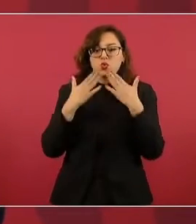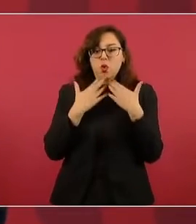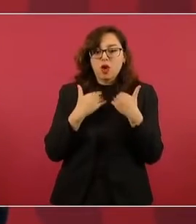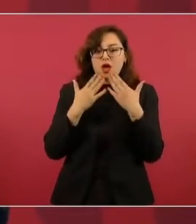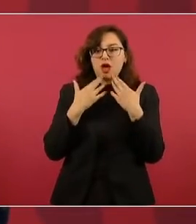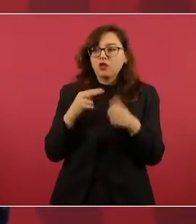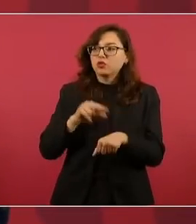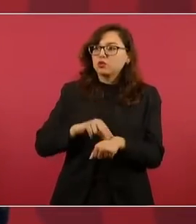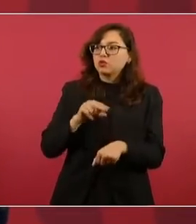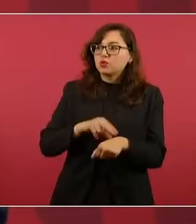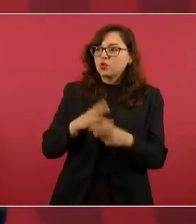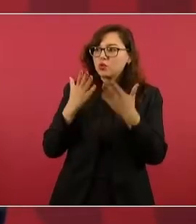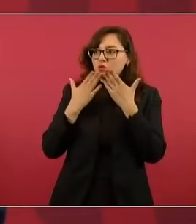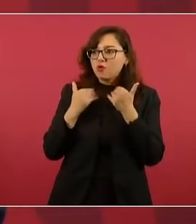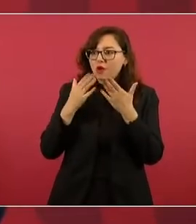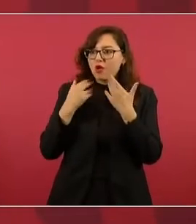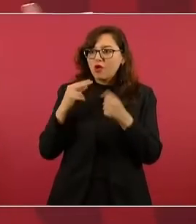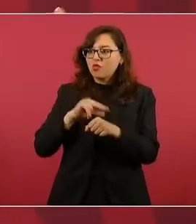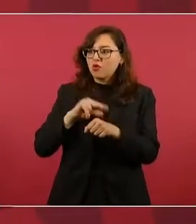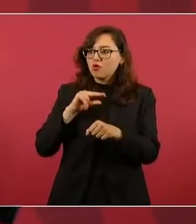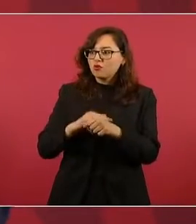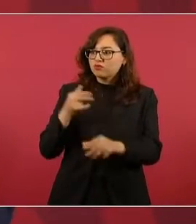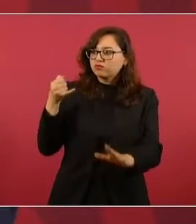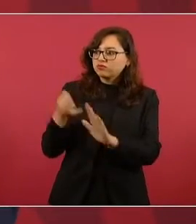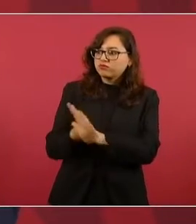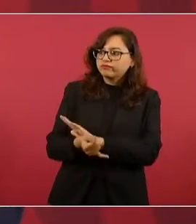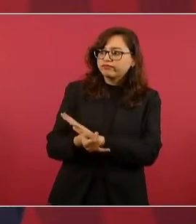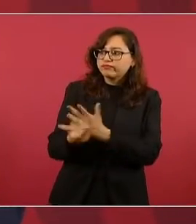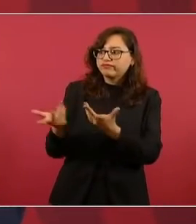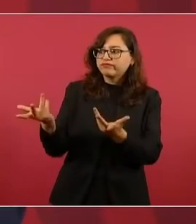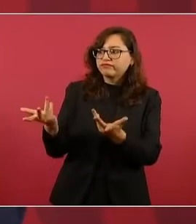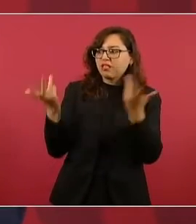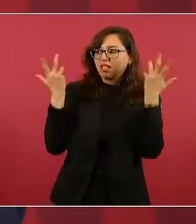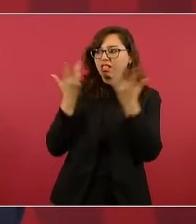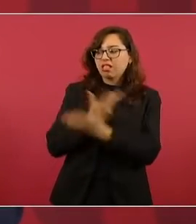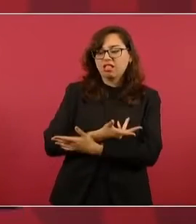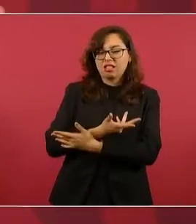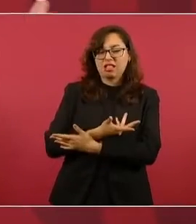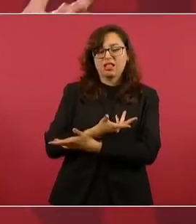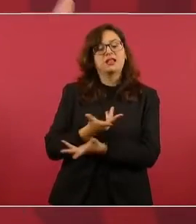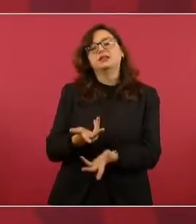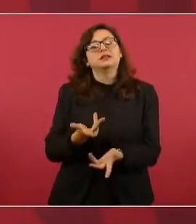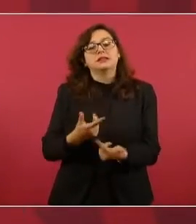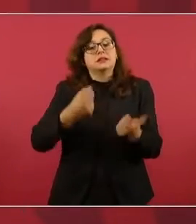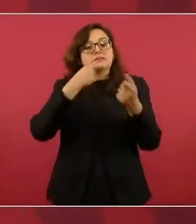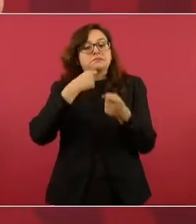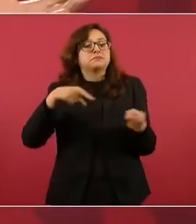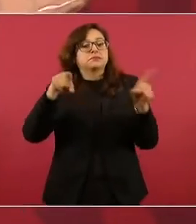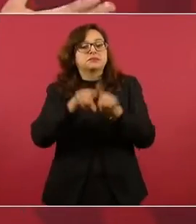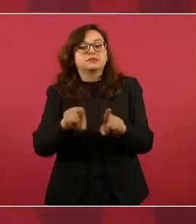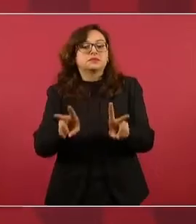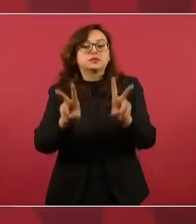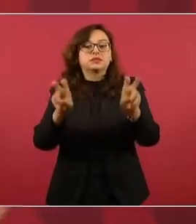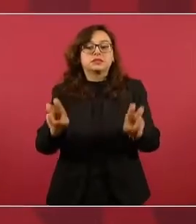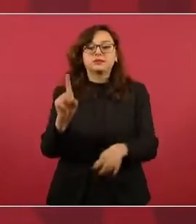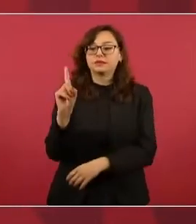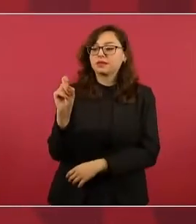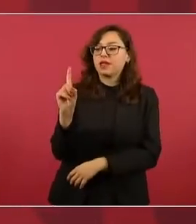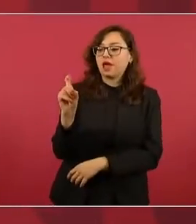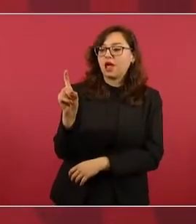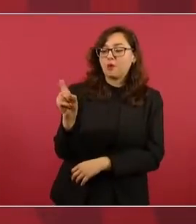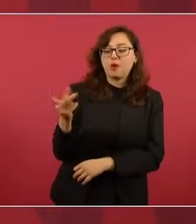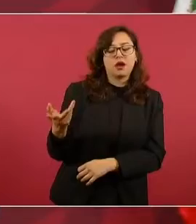no había planeación cómo se va a dar permiso